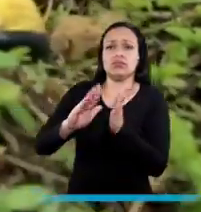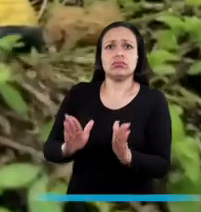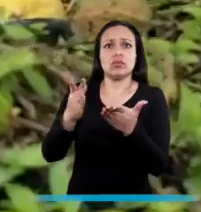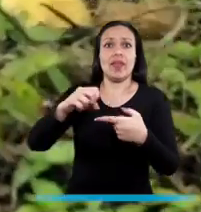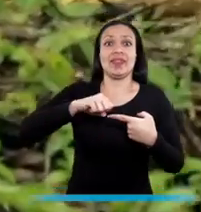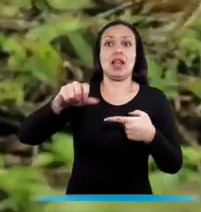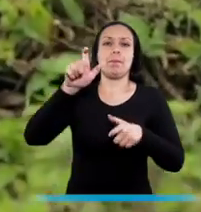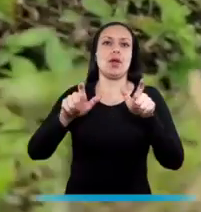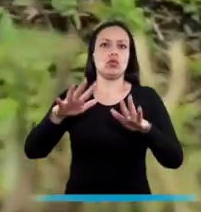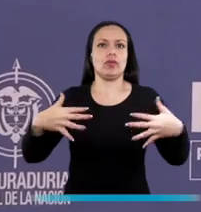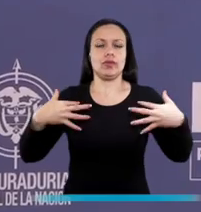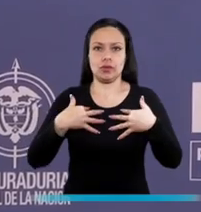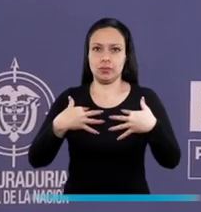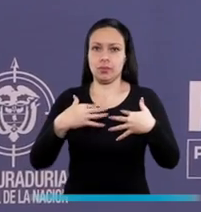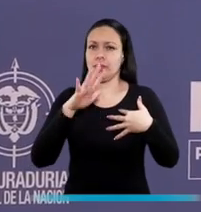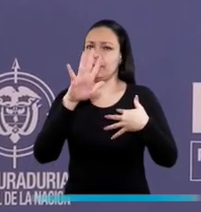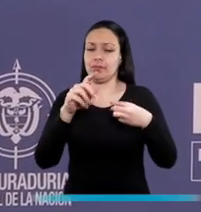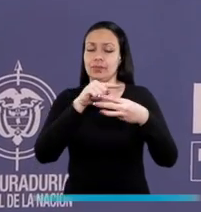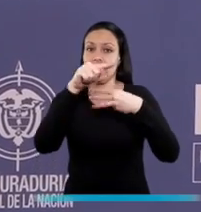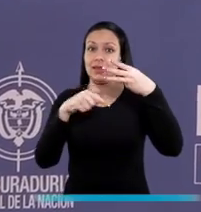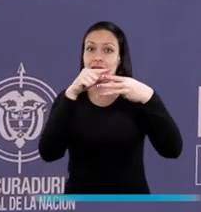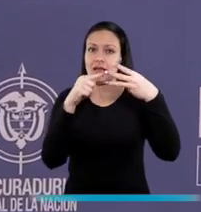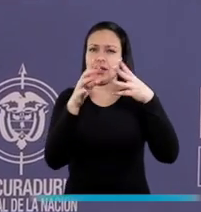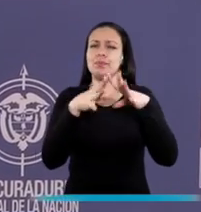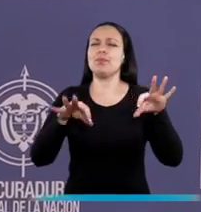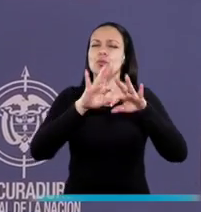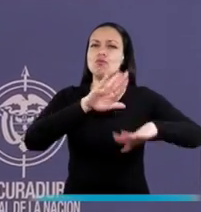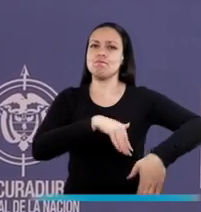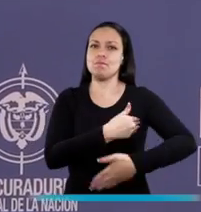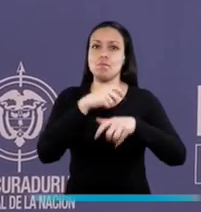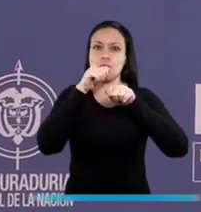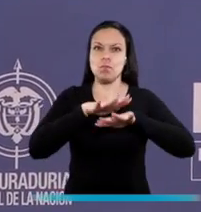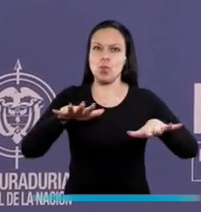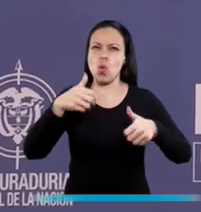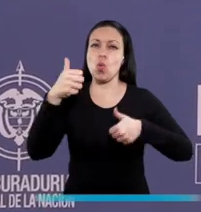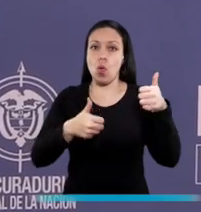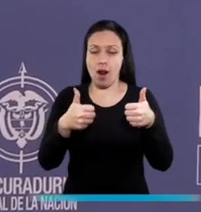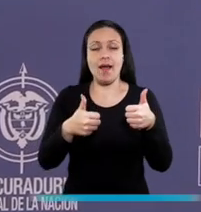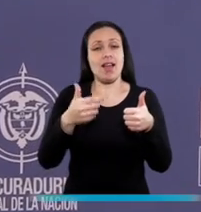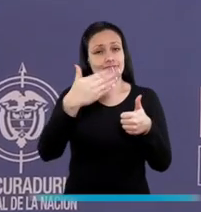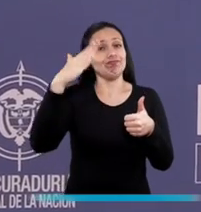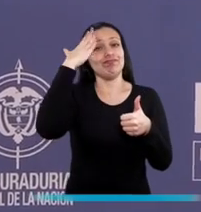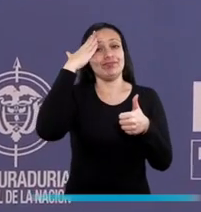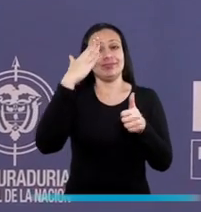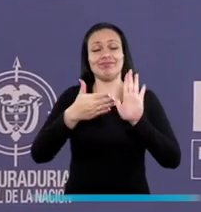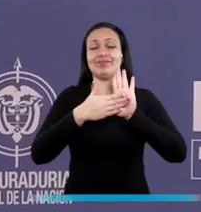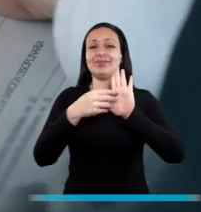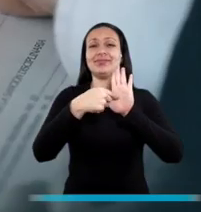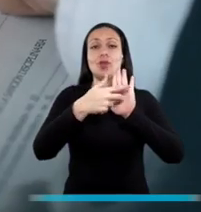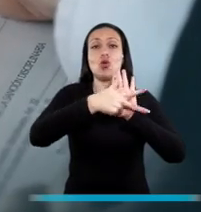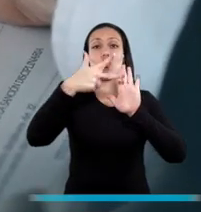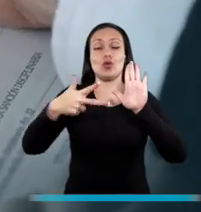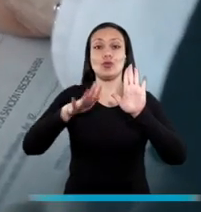reparación de los derechos de las víctimas. Hemos dicho que son tres los lemas fundamentales de este Ministerio Público. Uno, con la Constitución en la